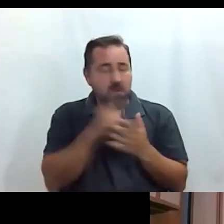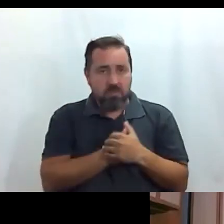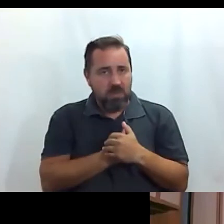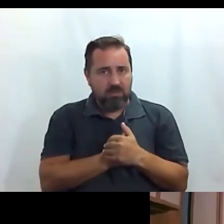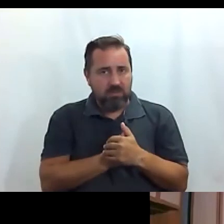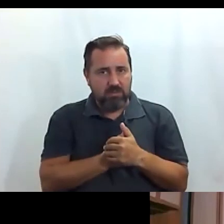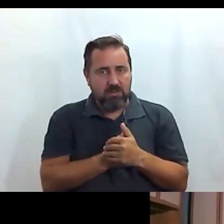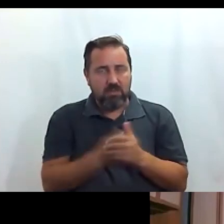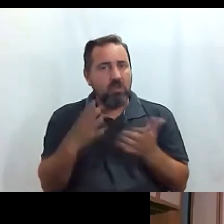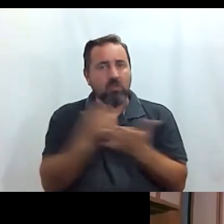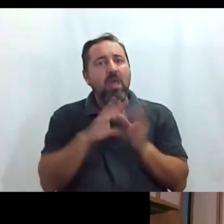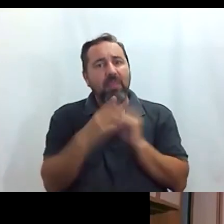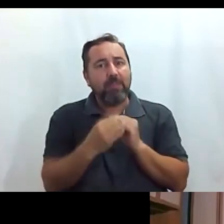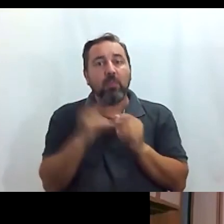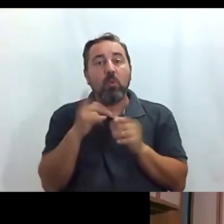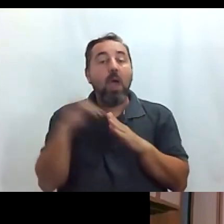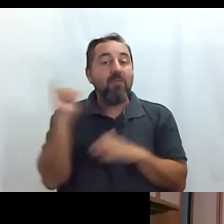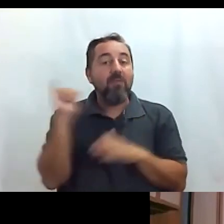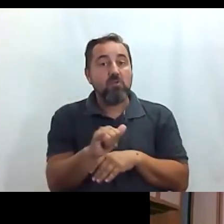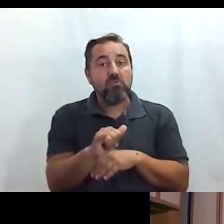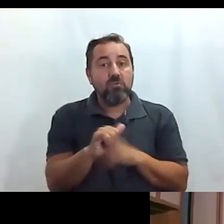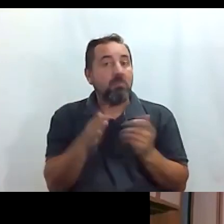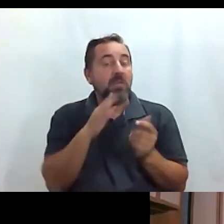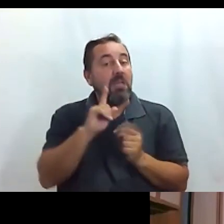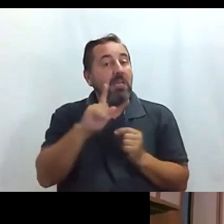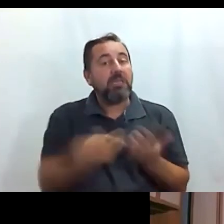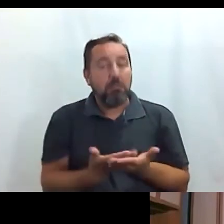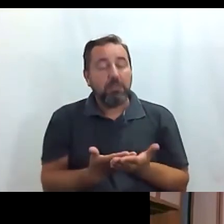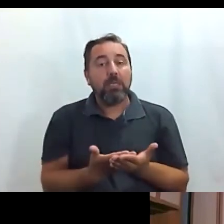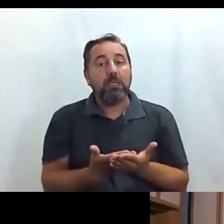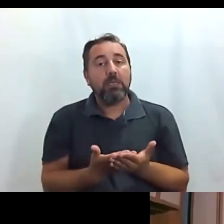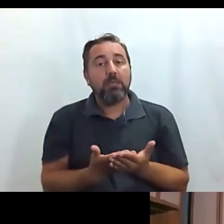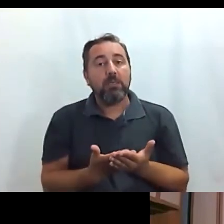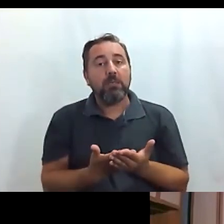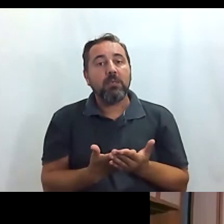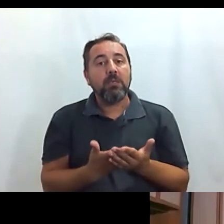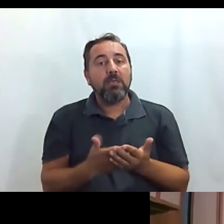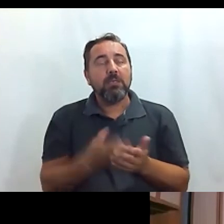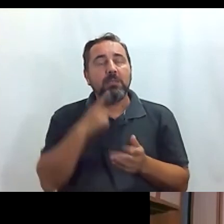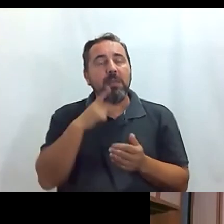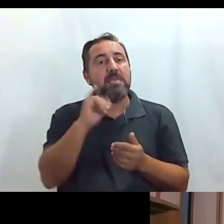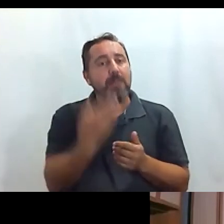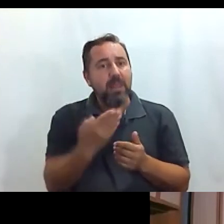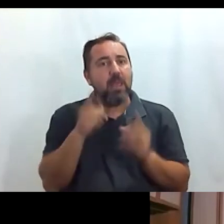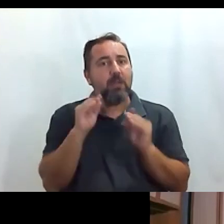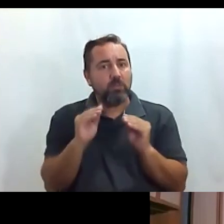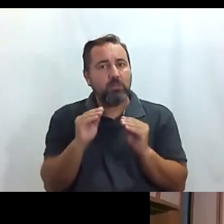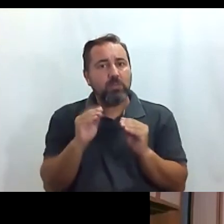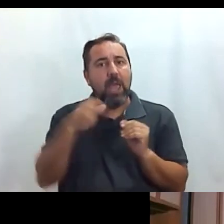adaptado y en el avión pues también Iberia AENA también tiene un servicio de